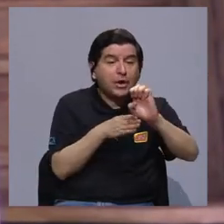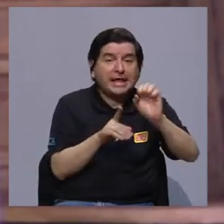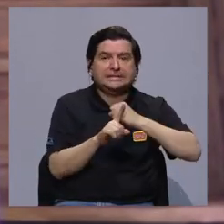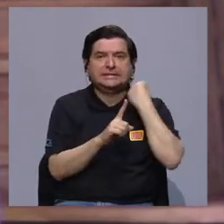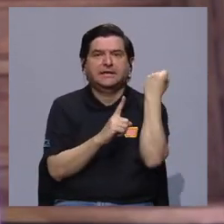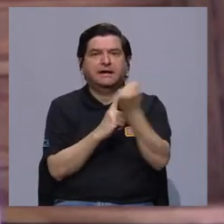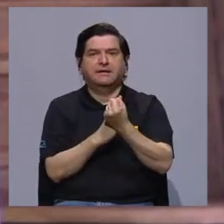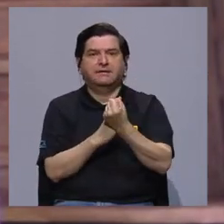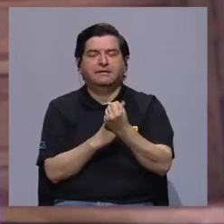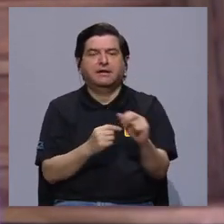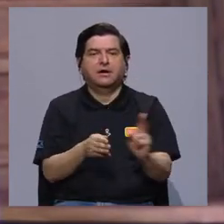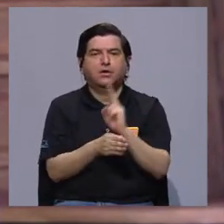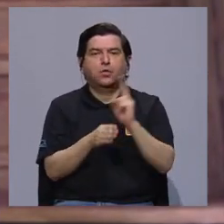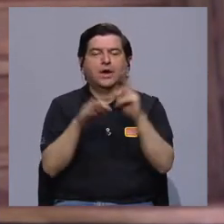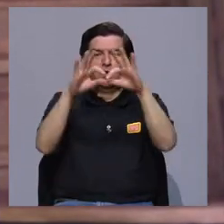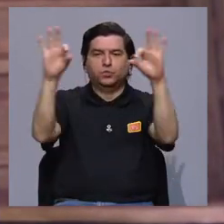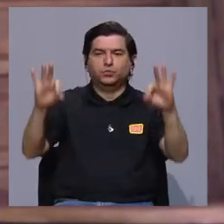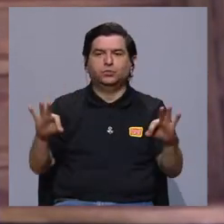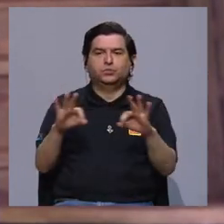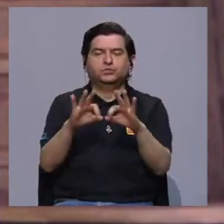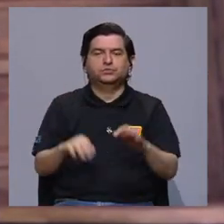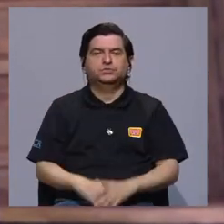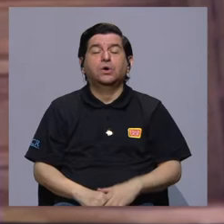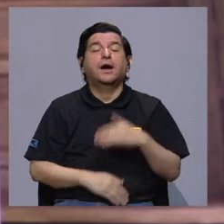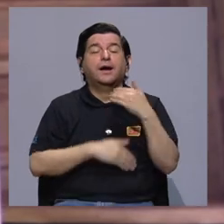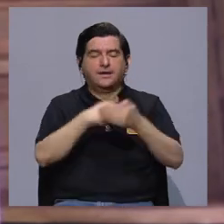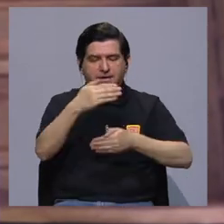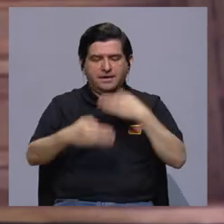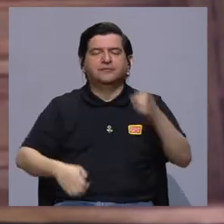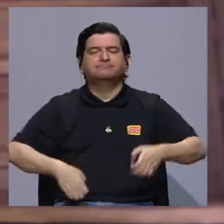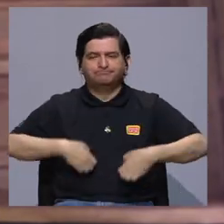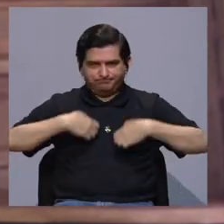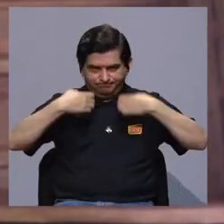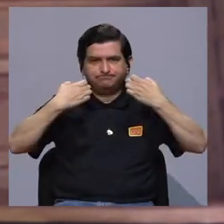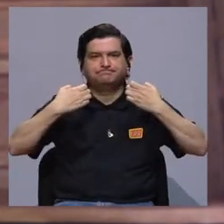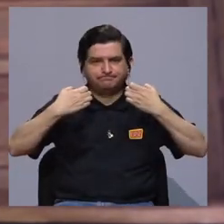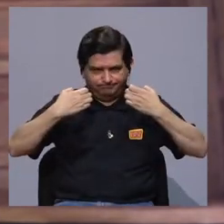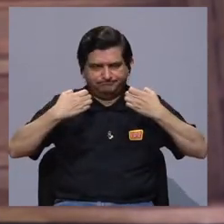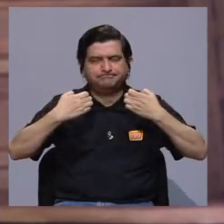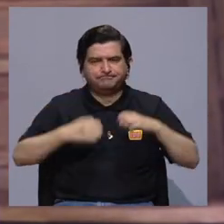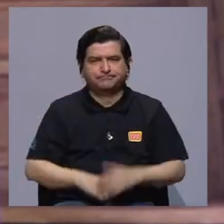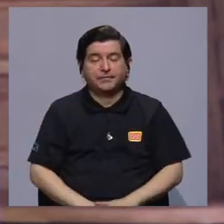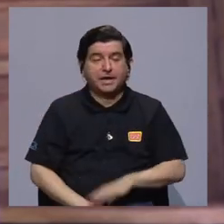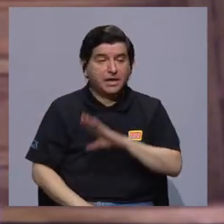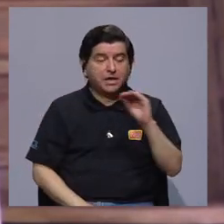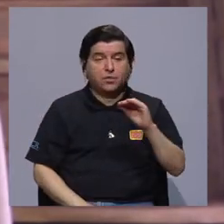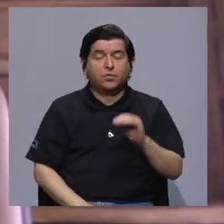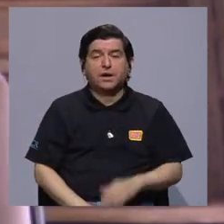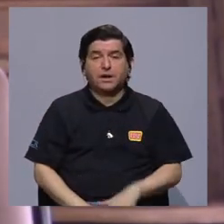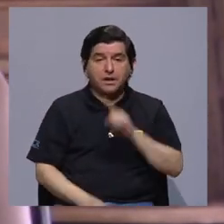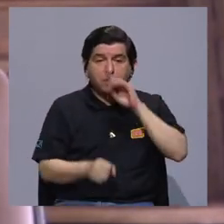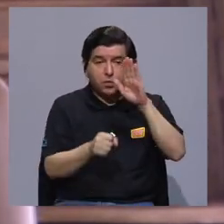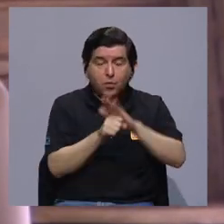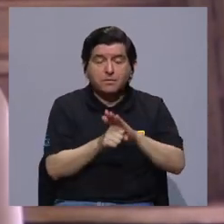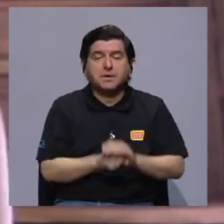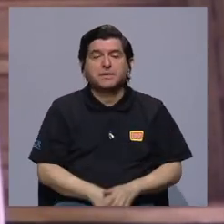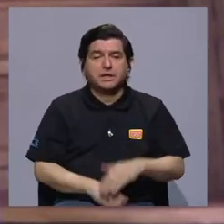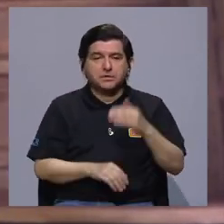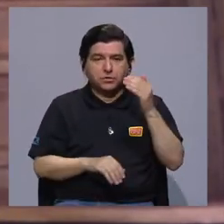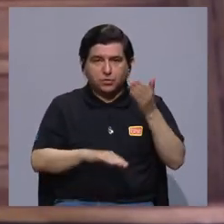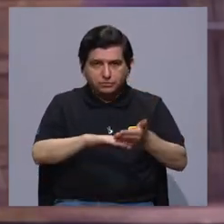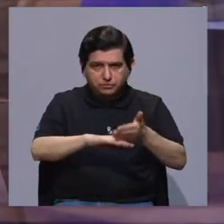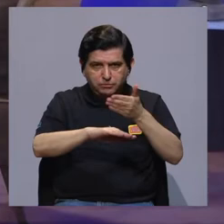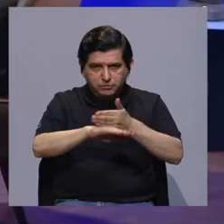hay ahí con usos de imágenes. Obviamente hay procesos en los cuales, ¿verdad? Hay protocolos que se cumplen,